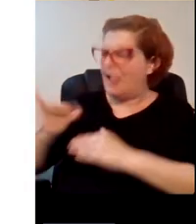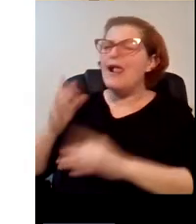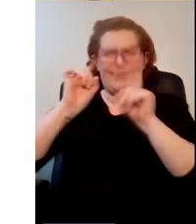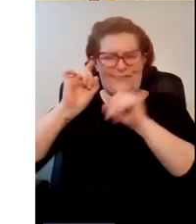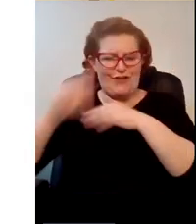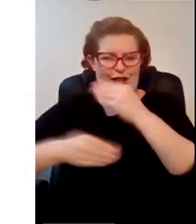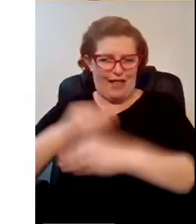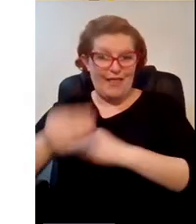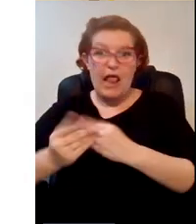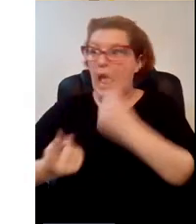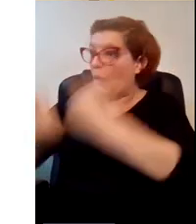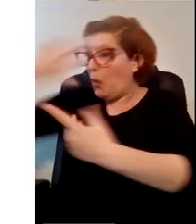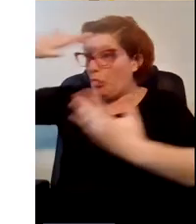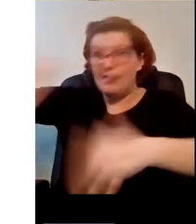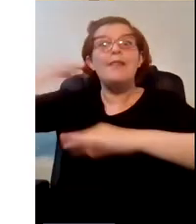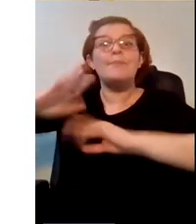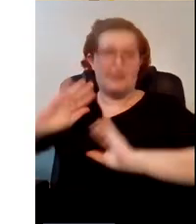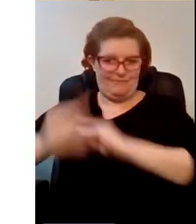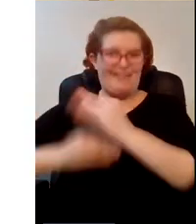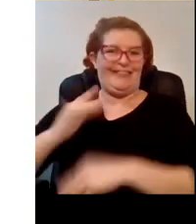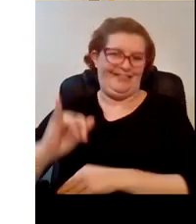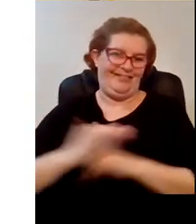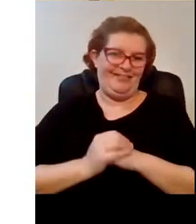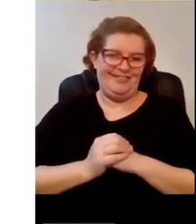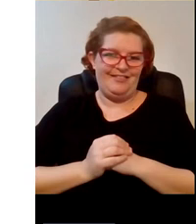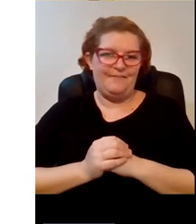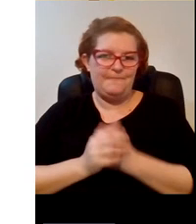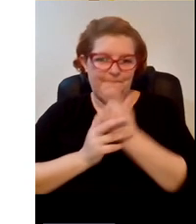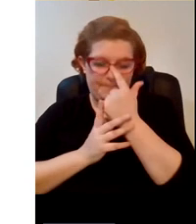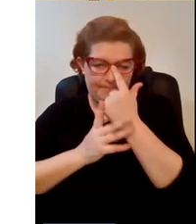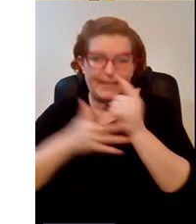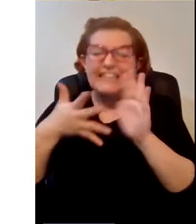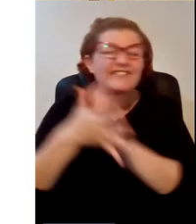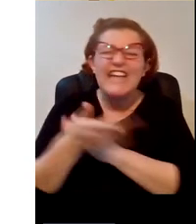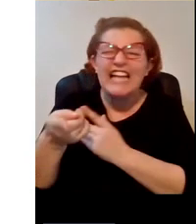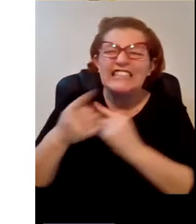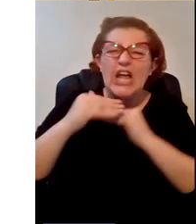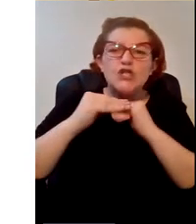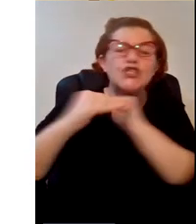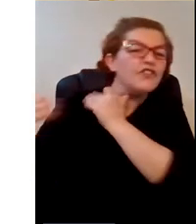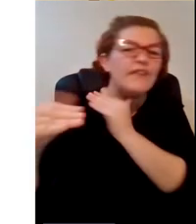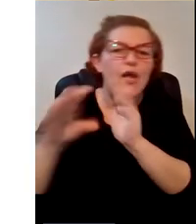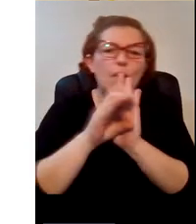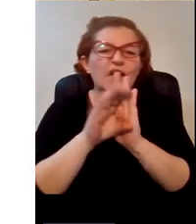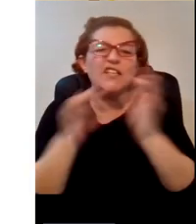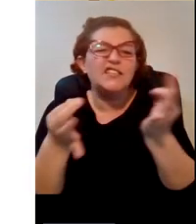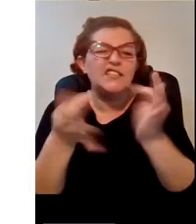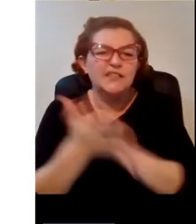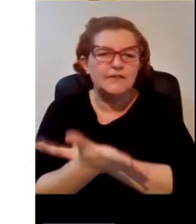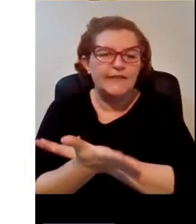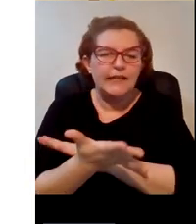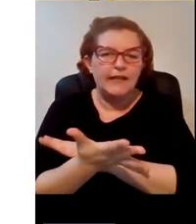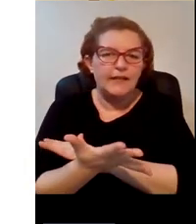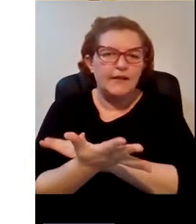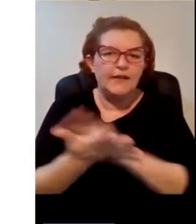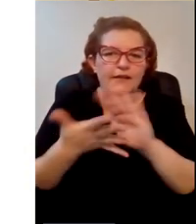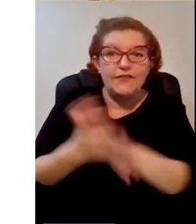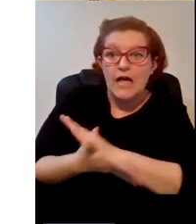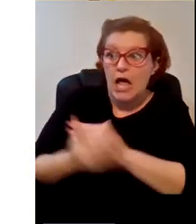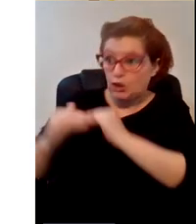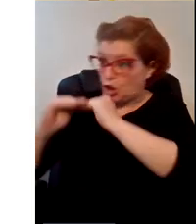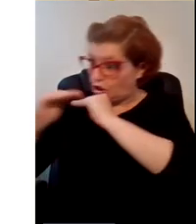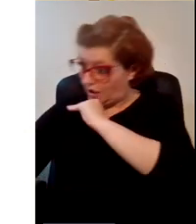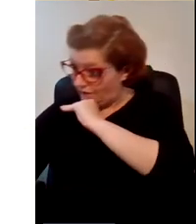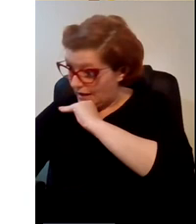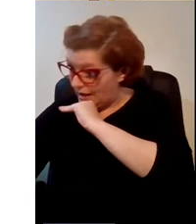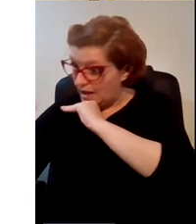algunos no lo saben pero lo hacen ¿qué es hacer sostenibilización curricular? es intentar es incluir la sostenibilidad